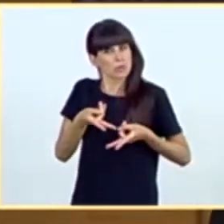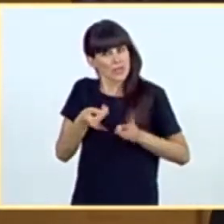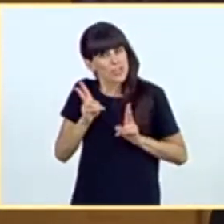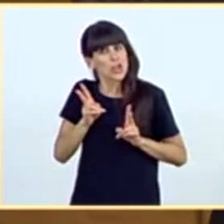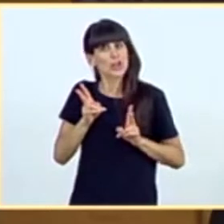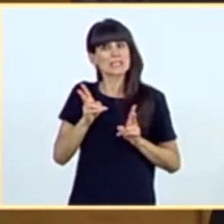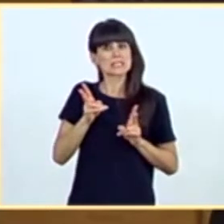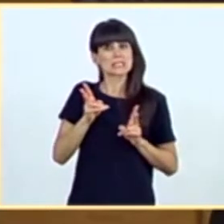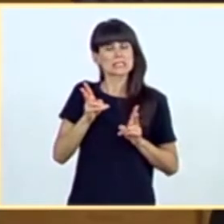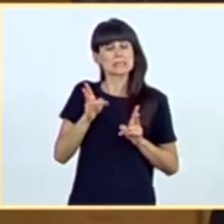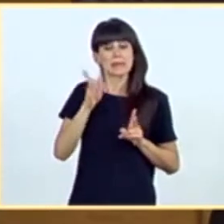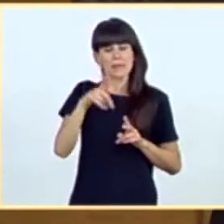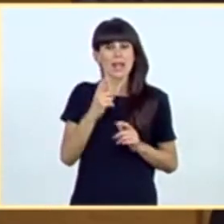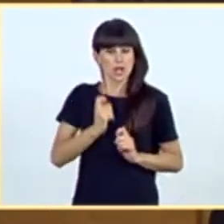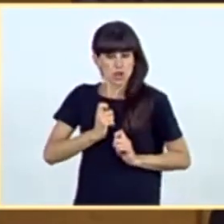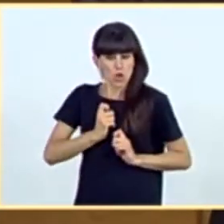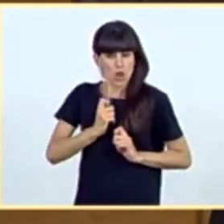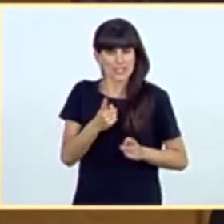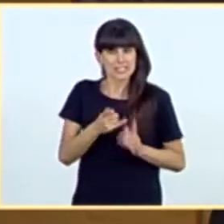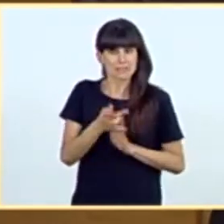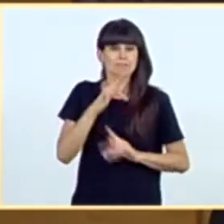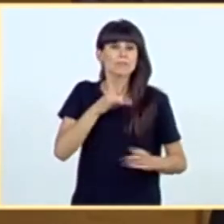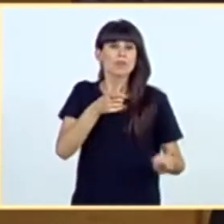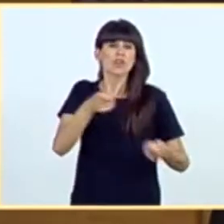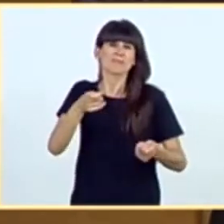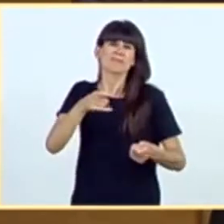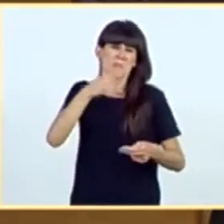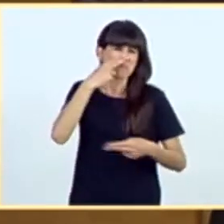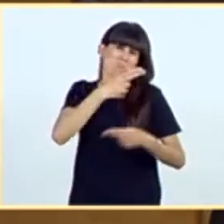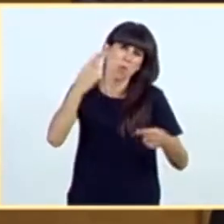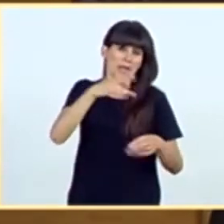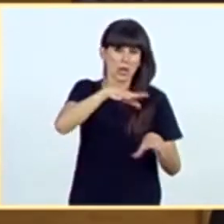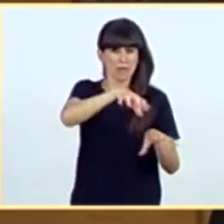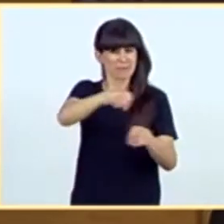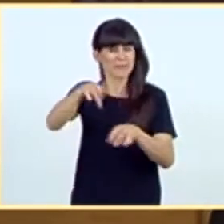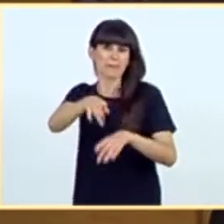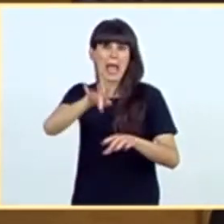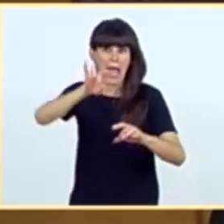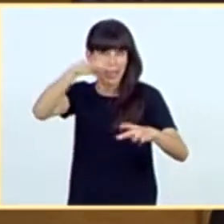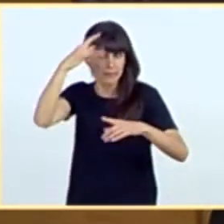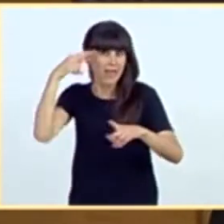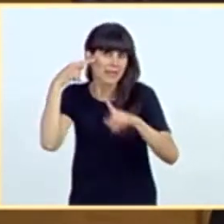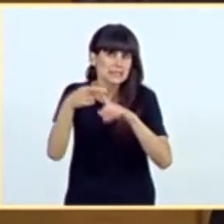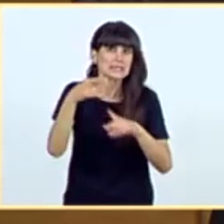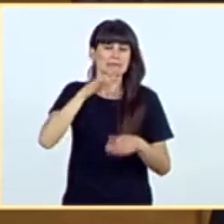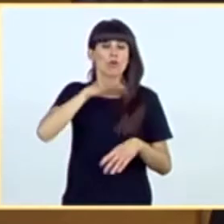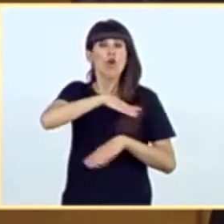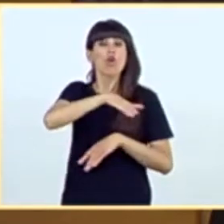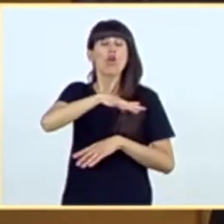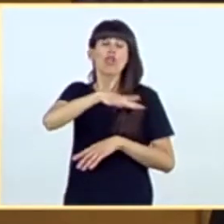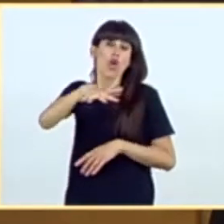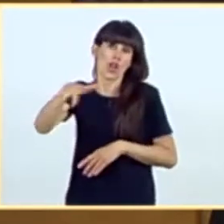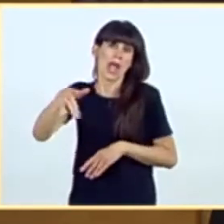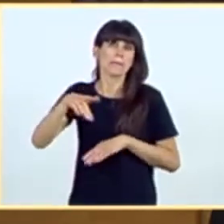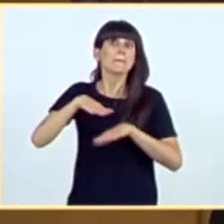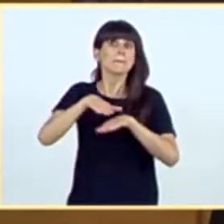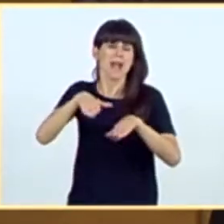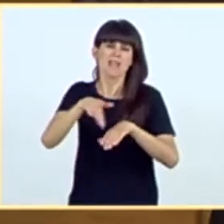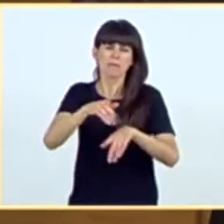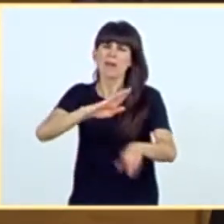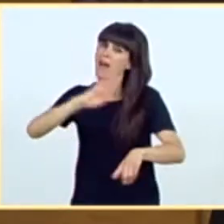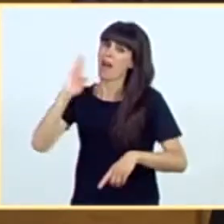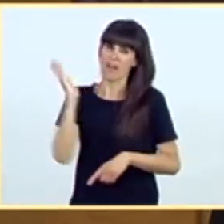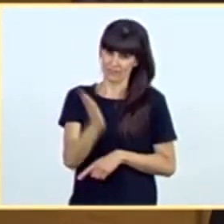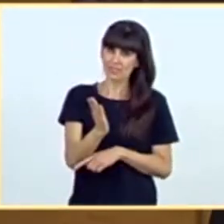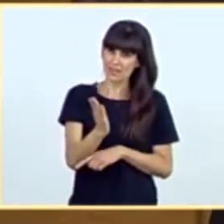concesiones de ocupación del dominio público para poder desarrollar actividades en la zona del litoral se han visto enormemente